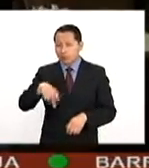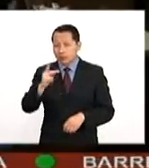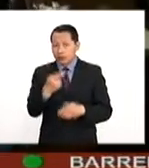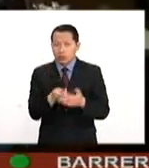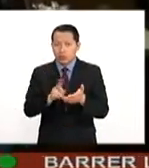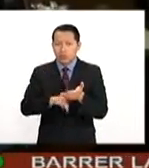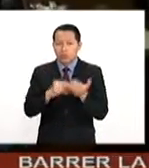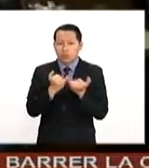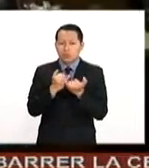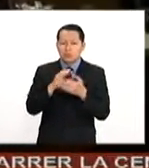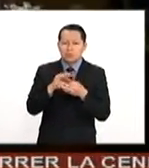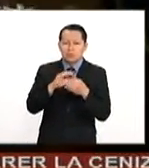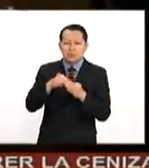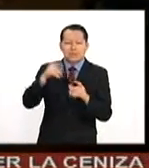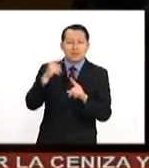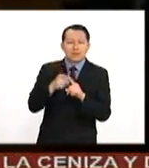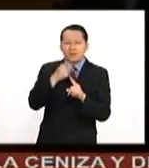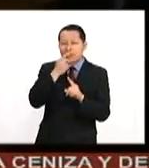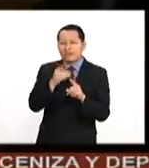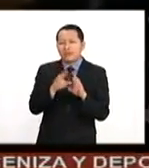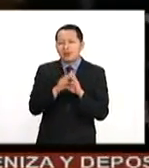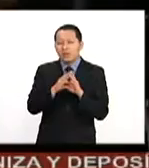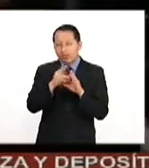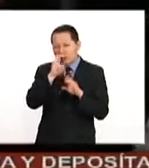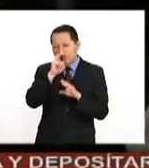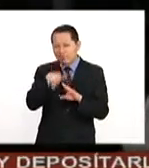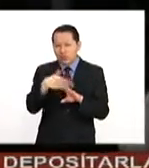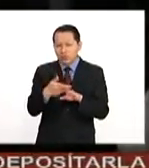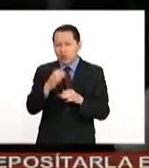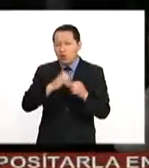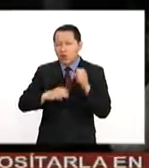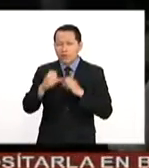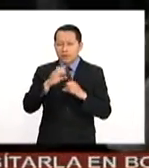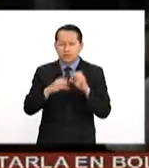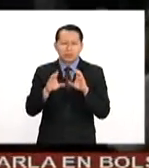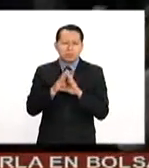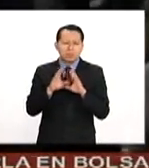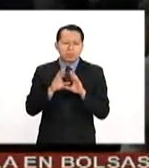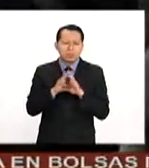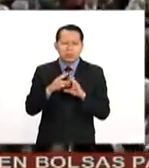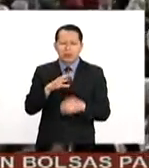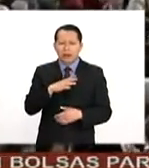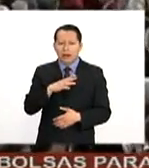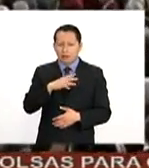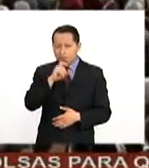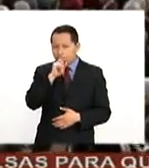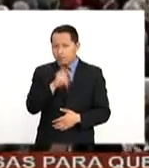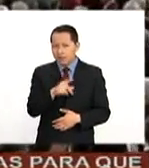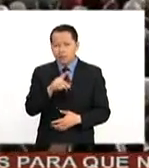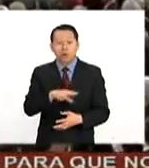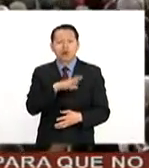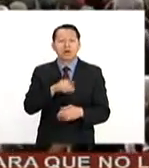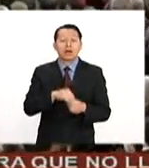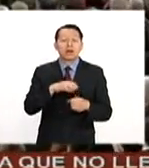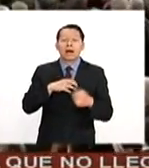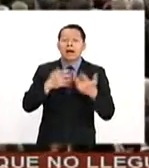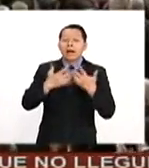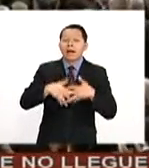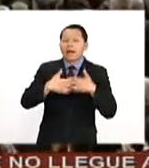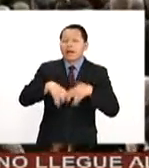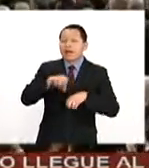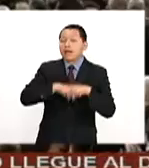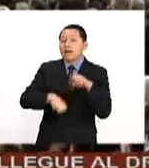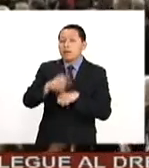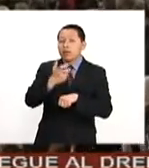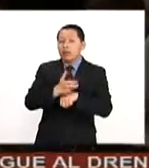reiteró o reafirmó esta agresiva política comercial en la cual todas aquellas empresas estadounidenses